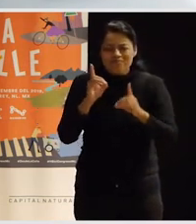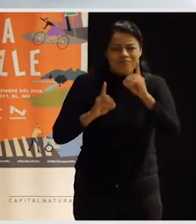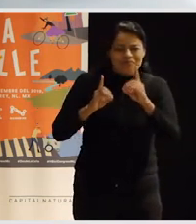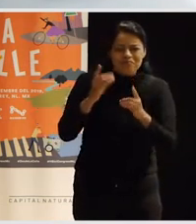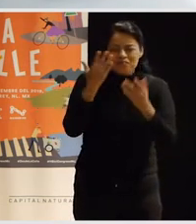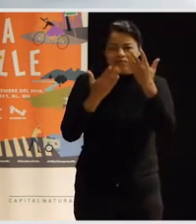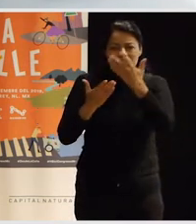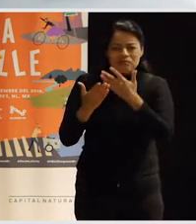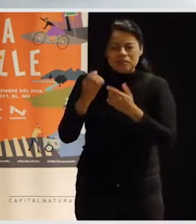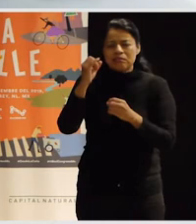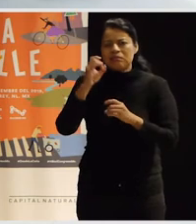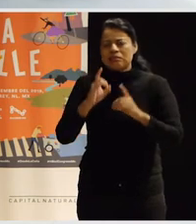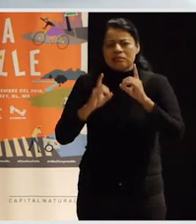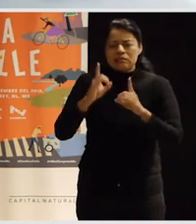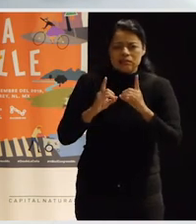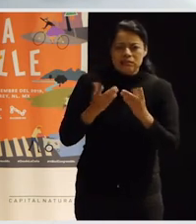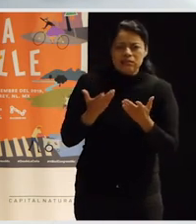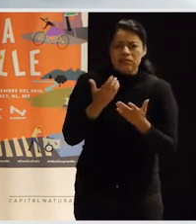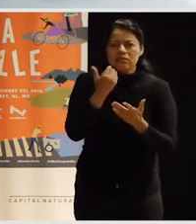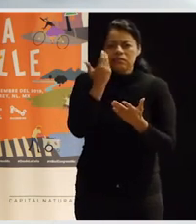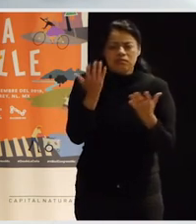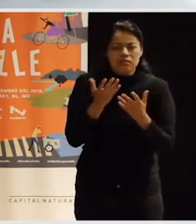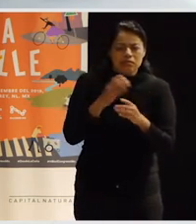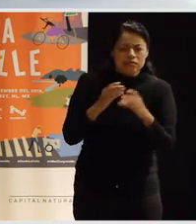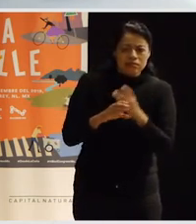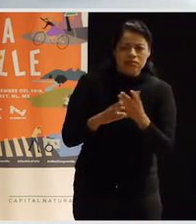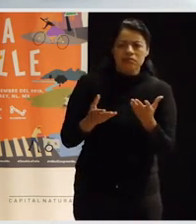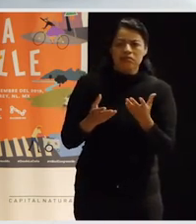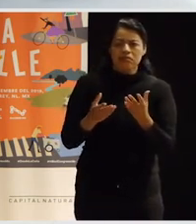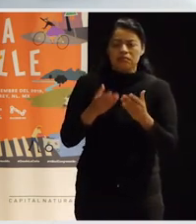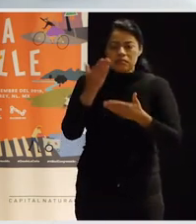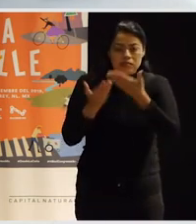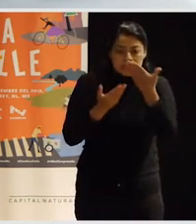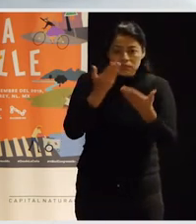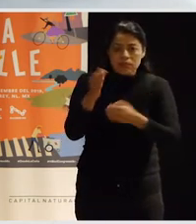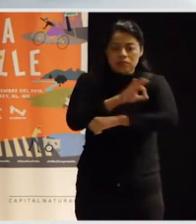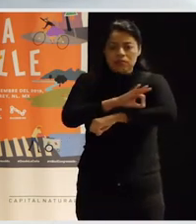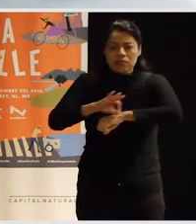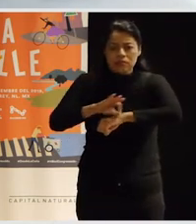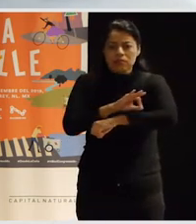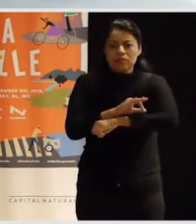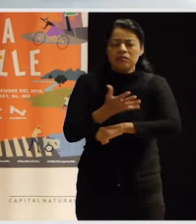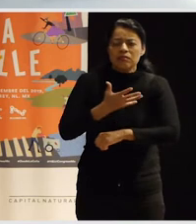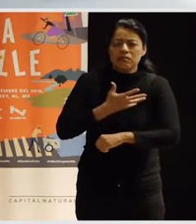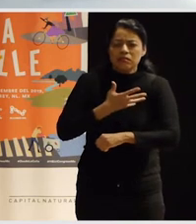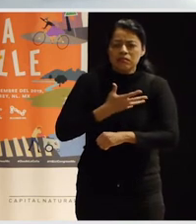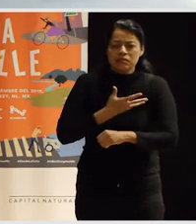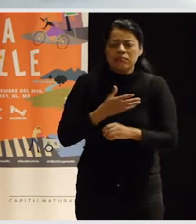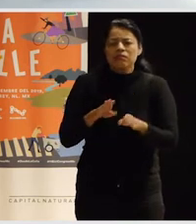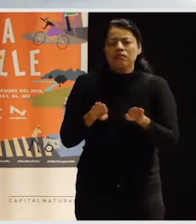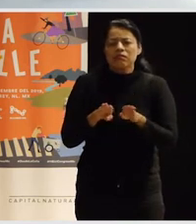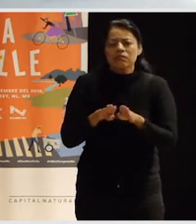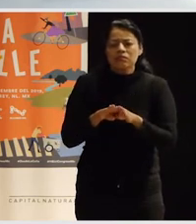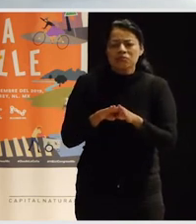intuiciones, de inquietudes, de que, digamos, como que nuestra formación en arquitectura tenía como una especie de